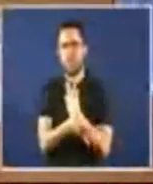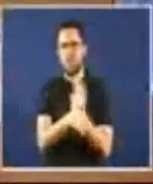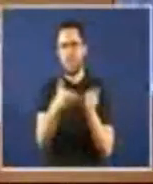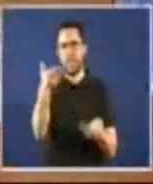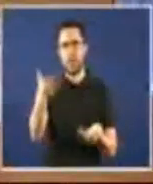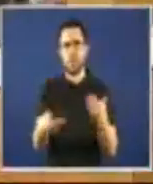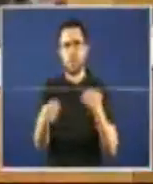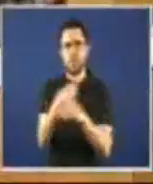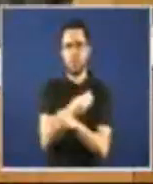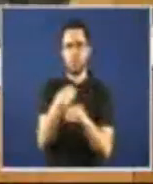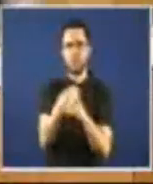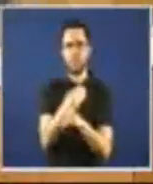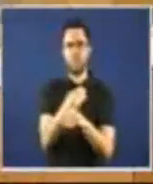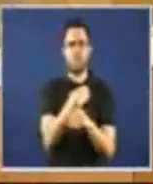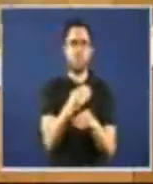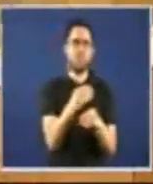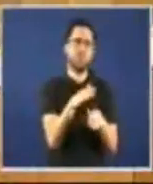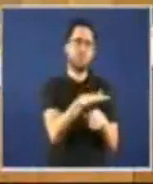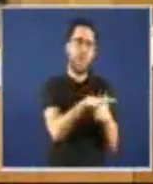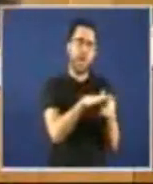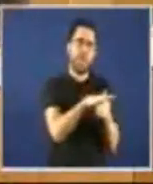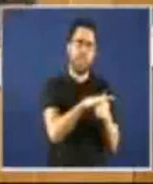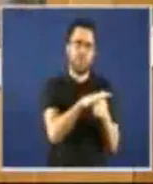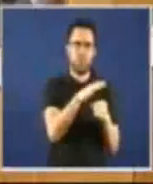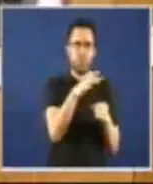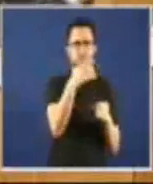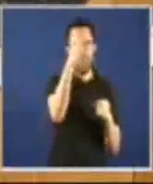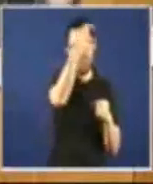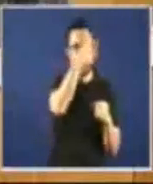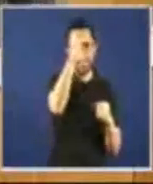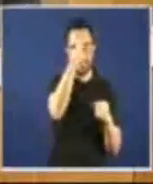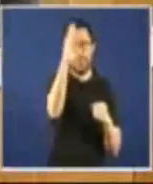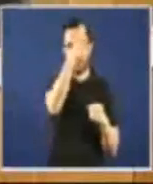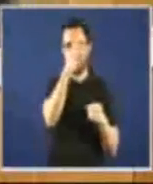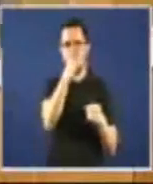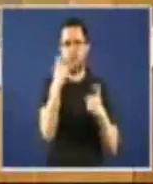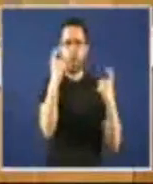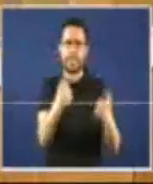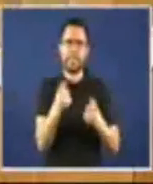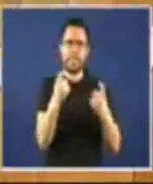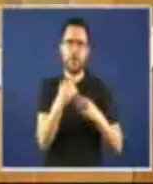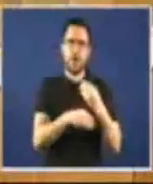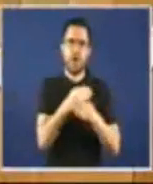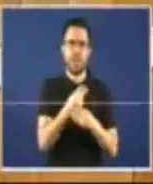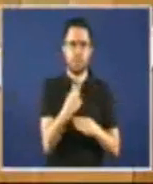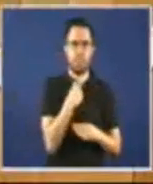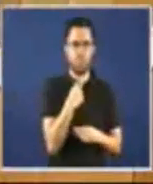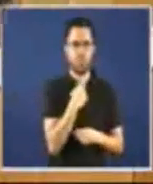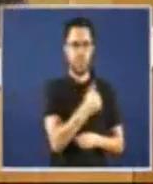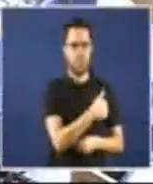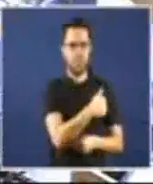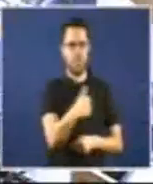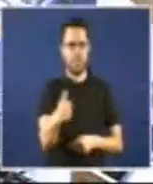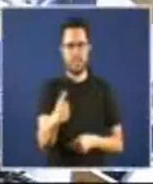con o marco científico teórico que estamos intentando facer cada que no seu estilo os distintos portavoces da